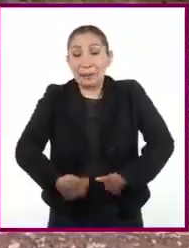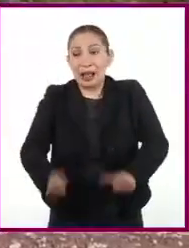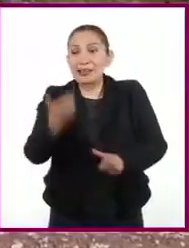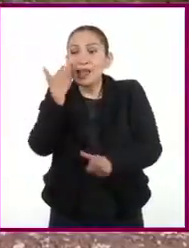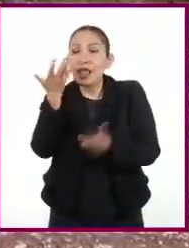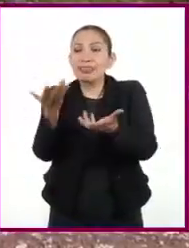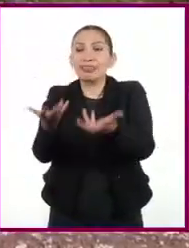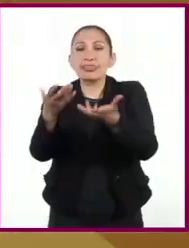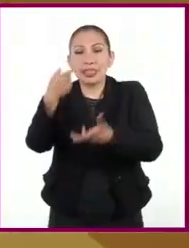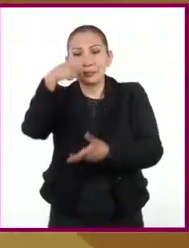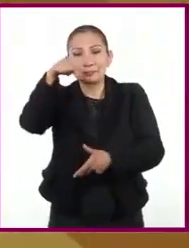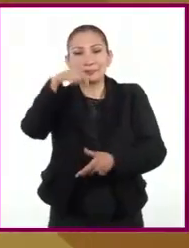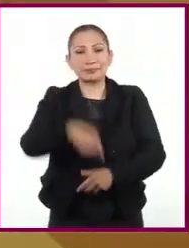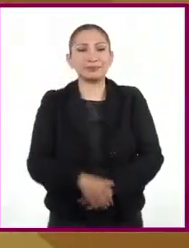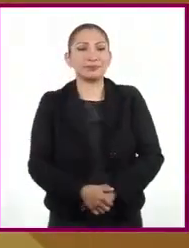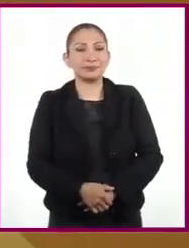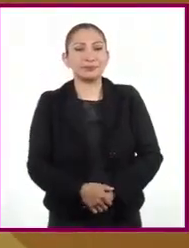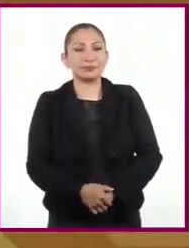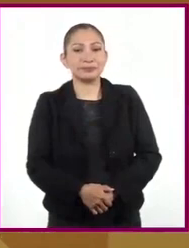quería una guajolota